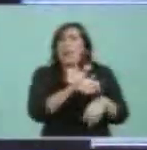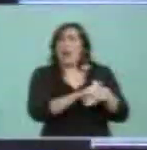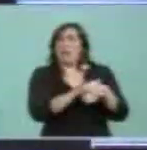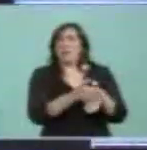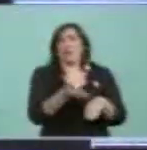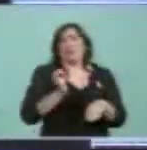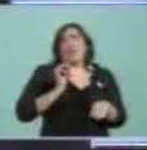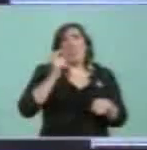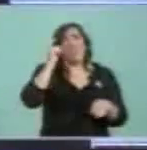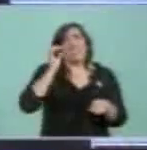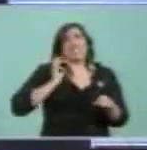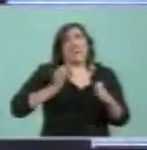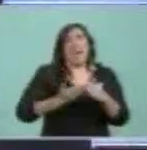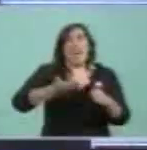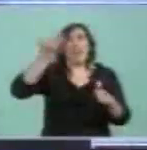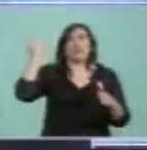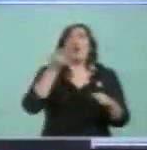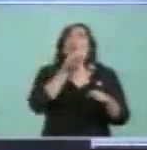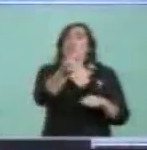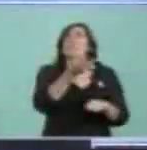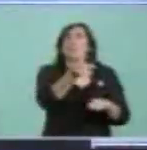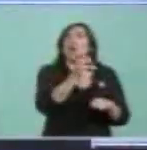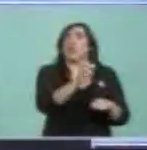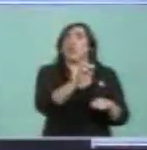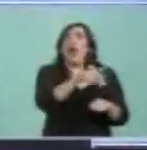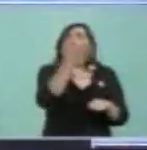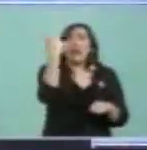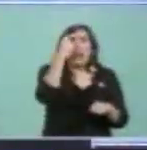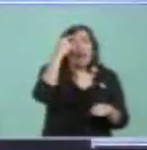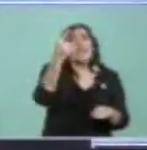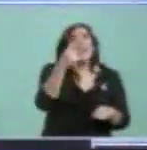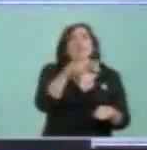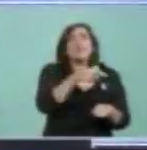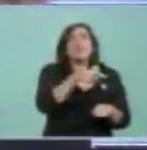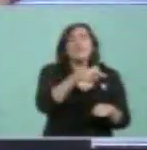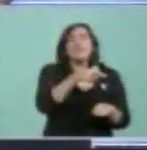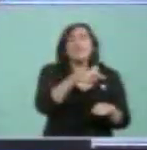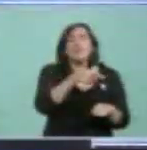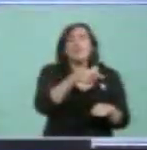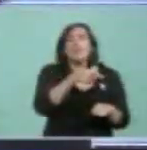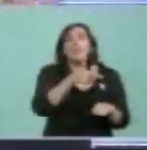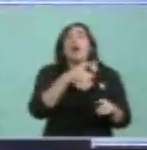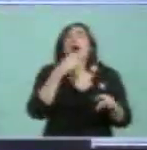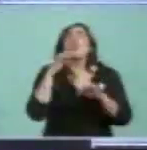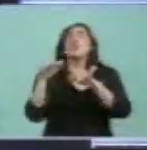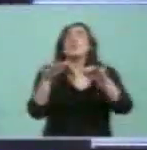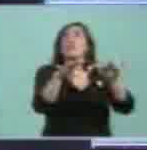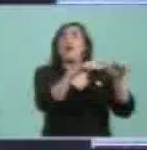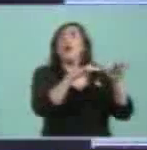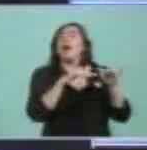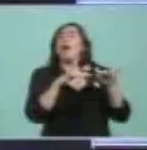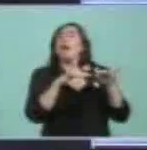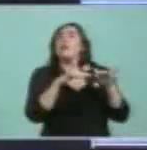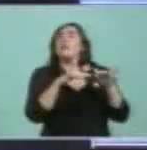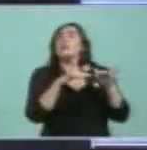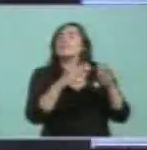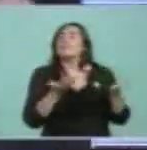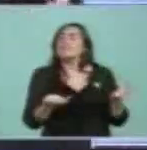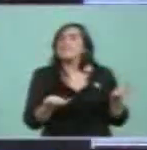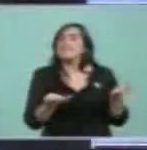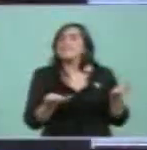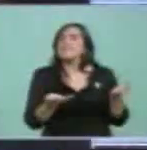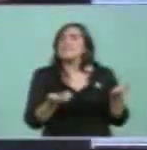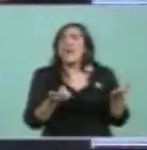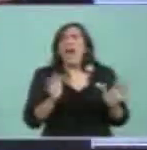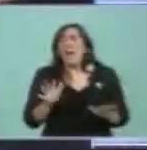hace 10 años. Pero bueno, él le creyó a la letra de molde, o lo que decían, o los rumores. Y así podemos